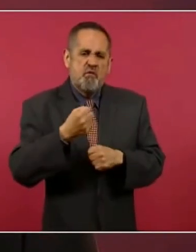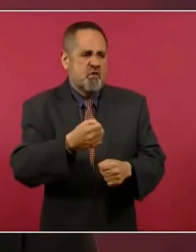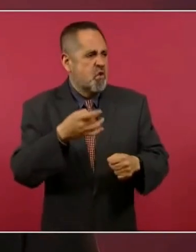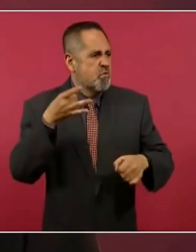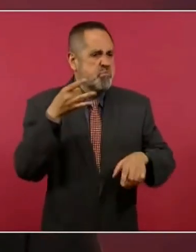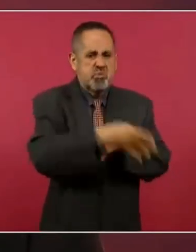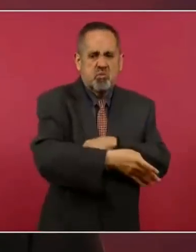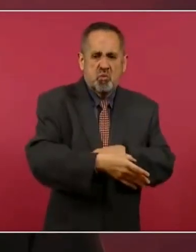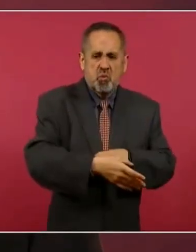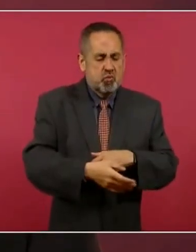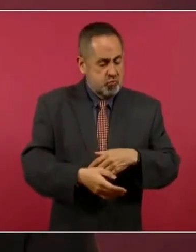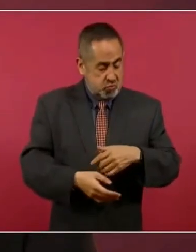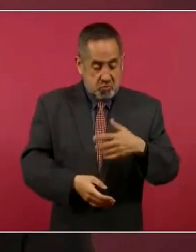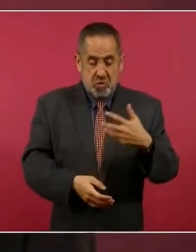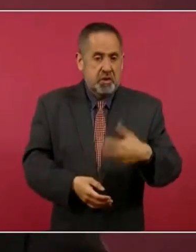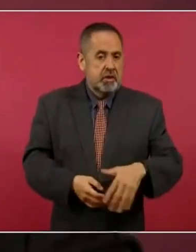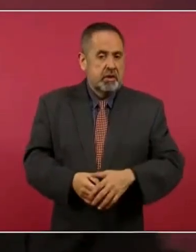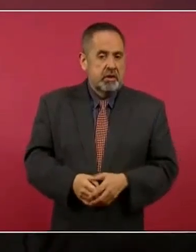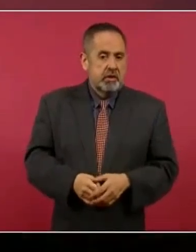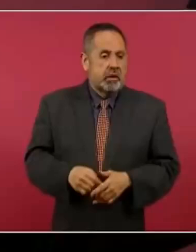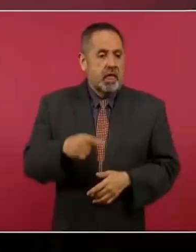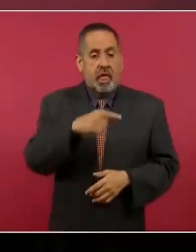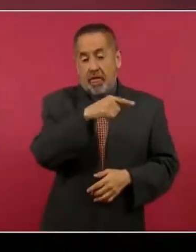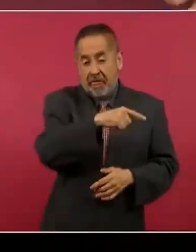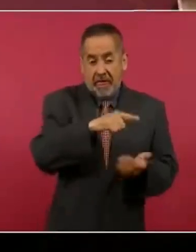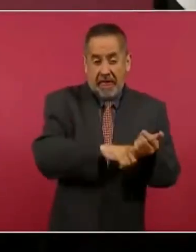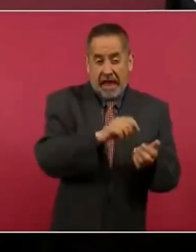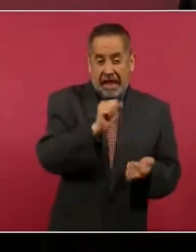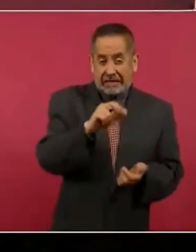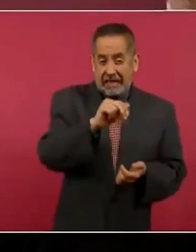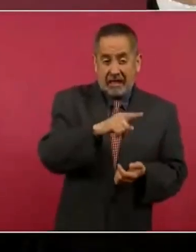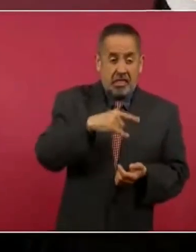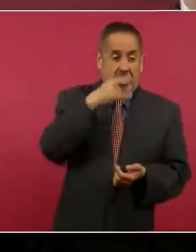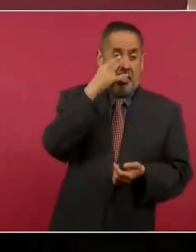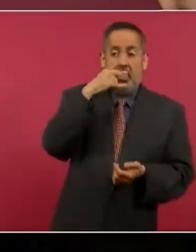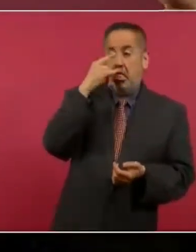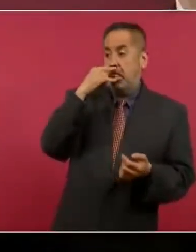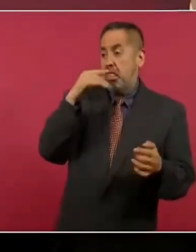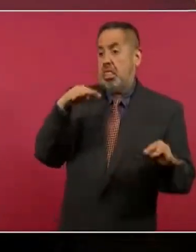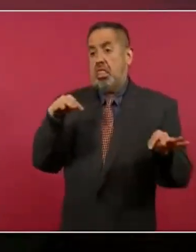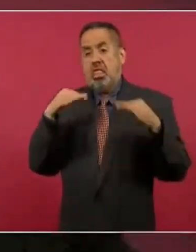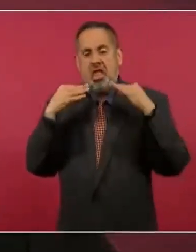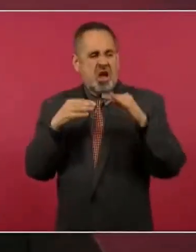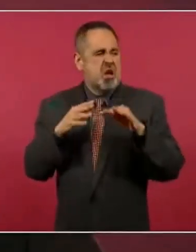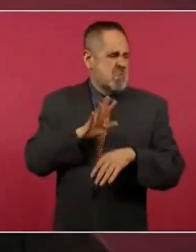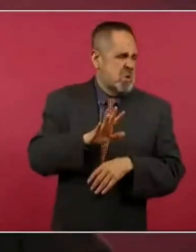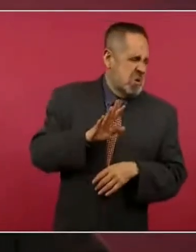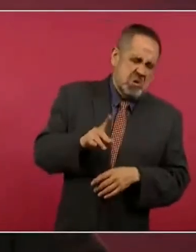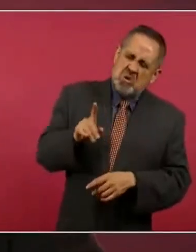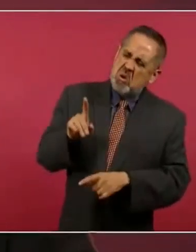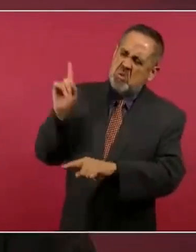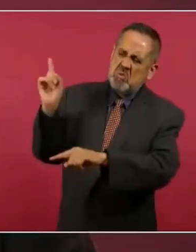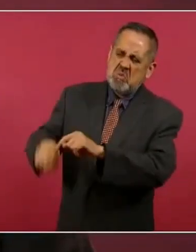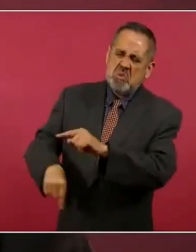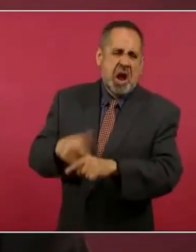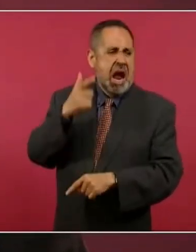y fanfarrón de que iba a tomar guerrero no pudo